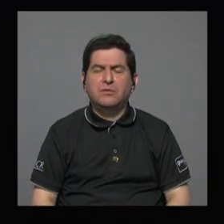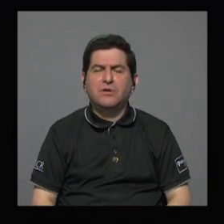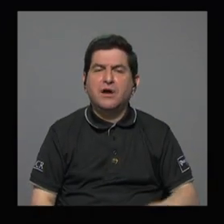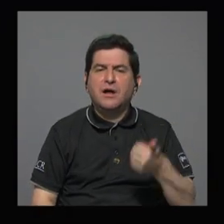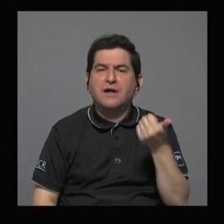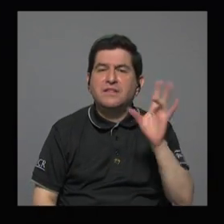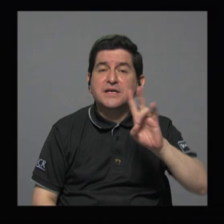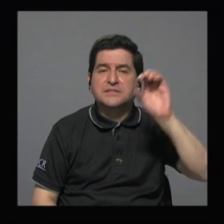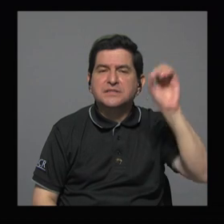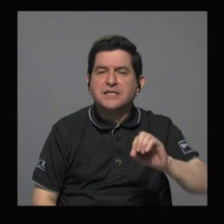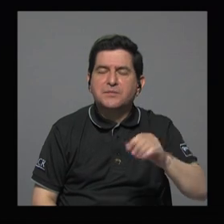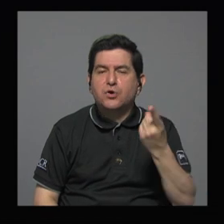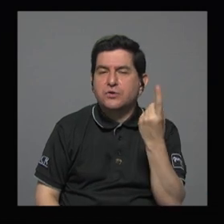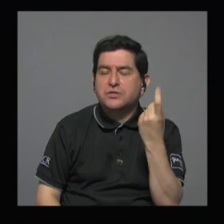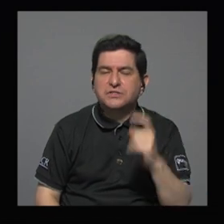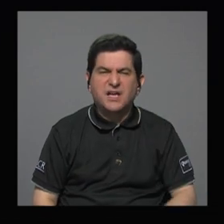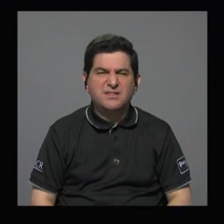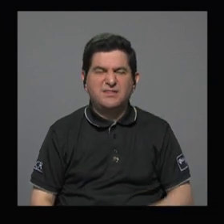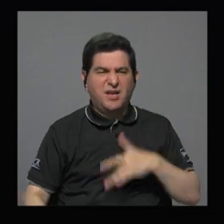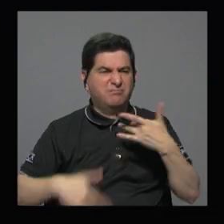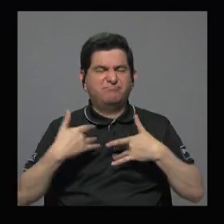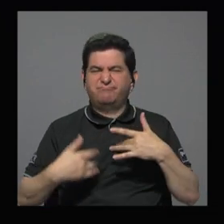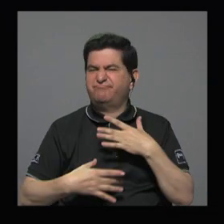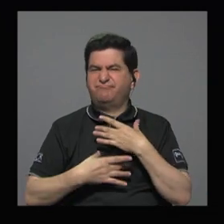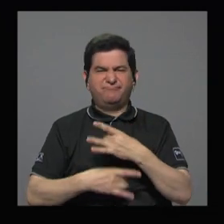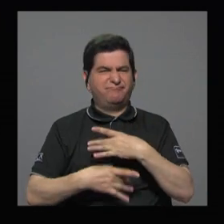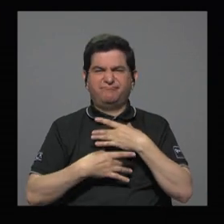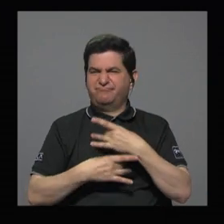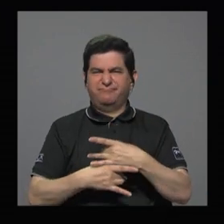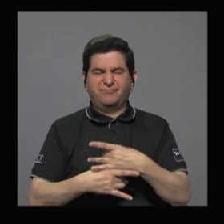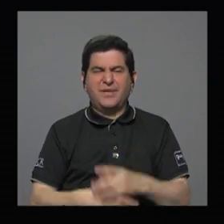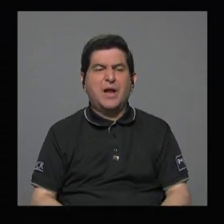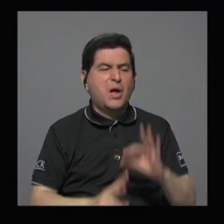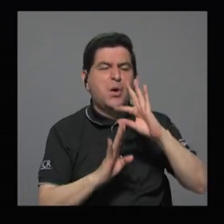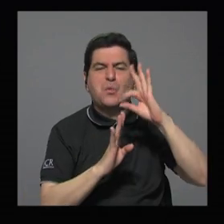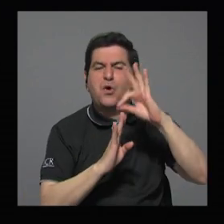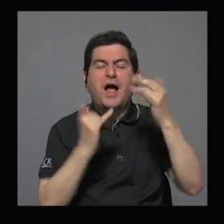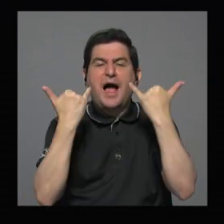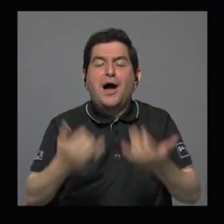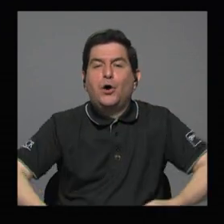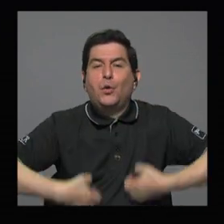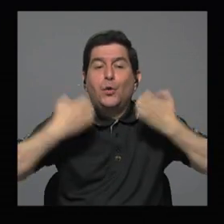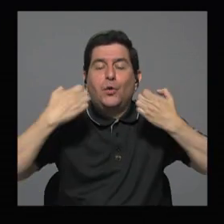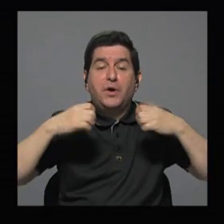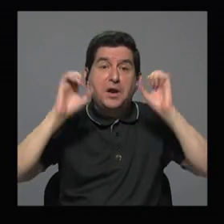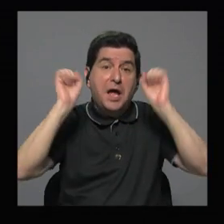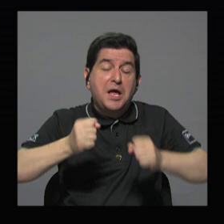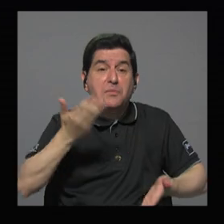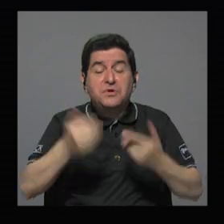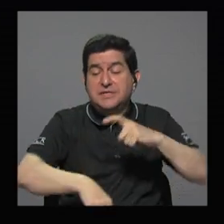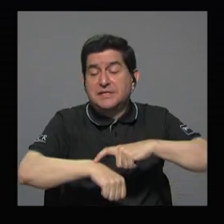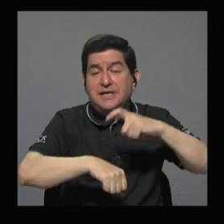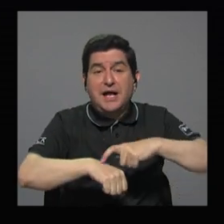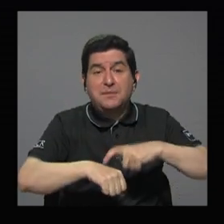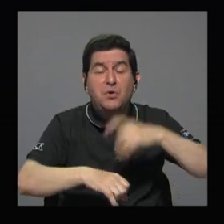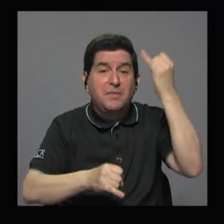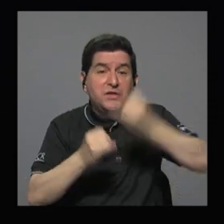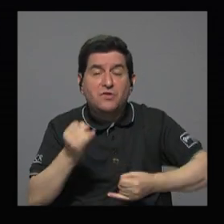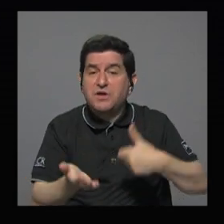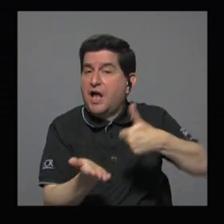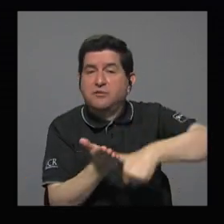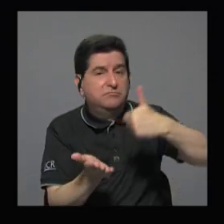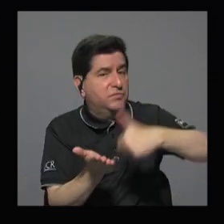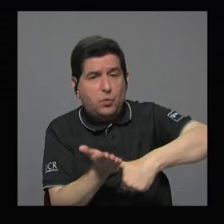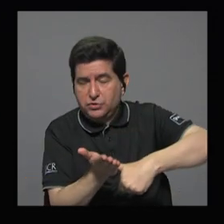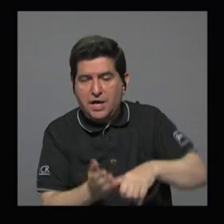17% restante no se siente atraído o atraída por las opciones existentes y podría a la hora de la verdad no ejercer el